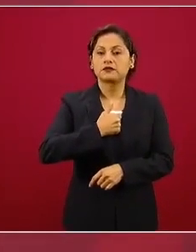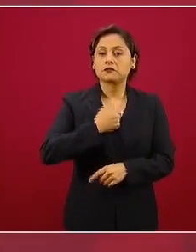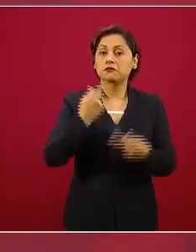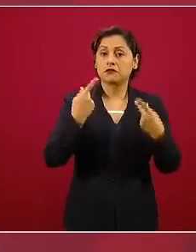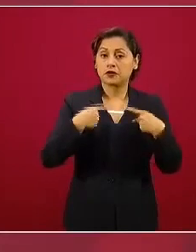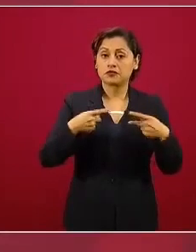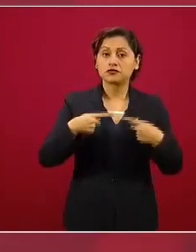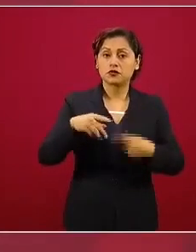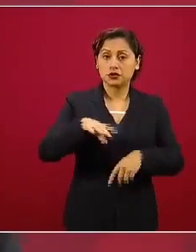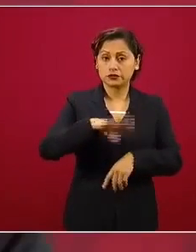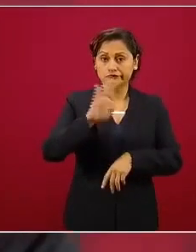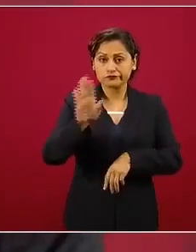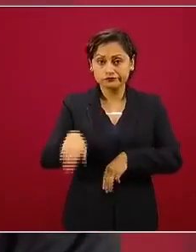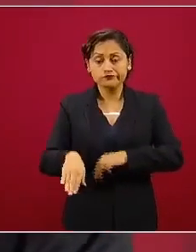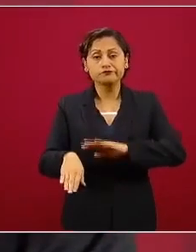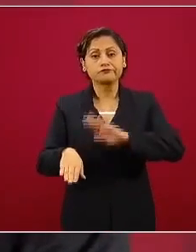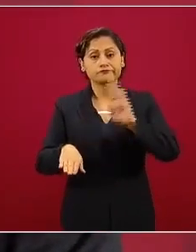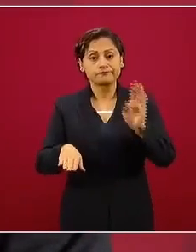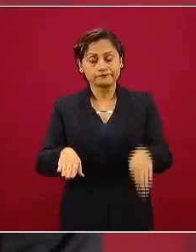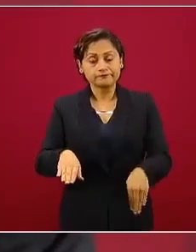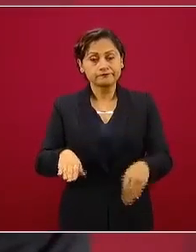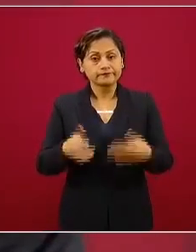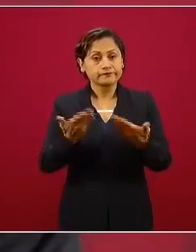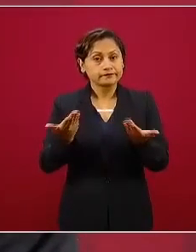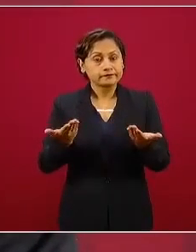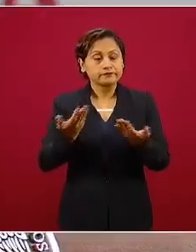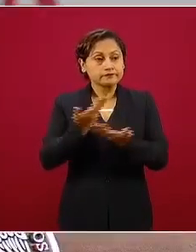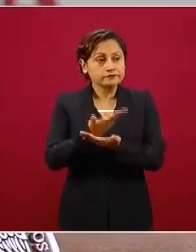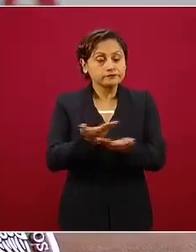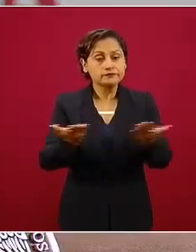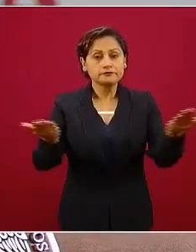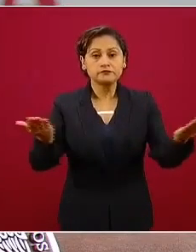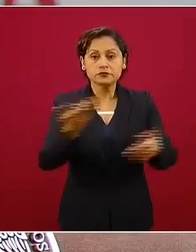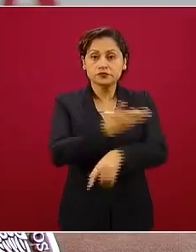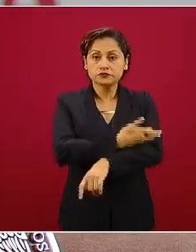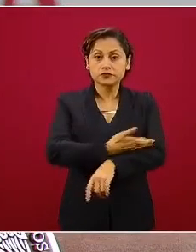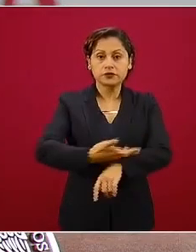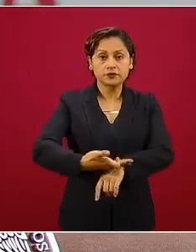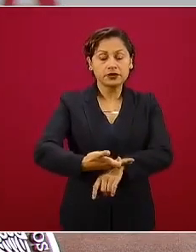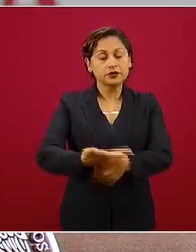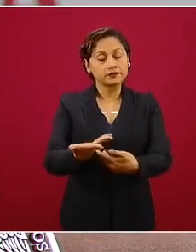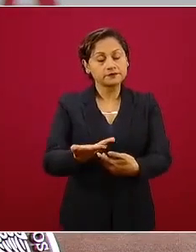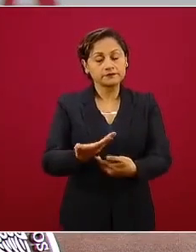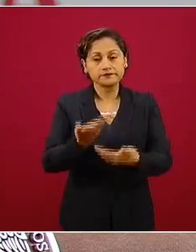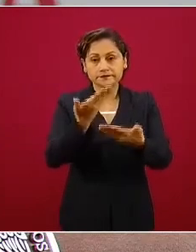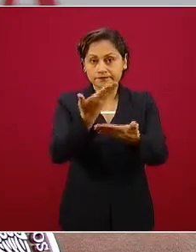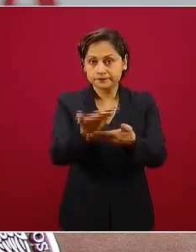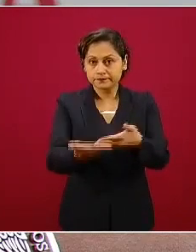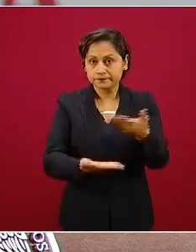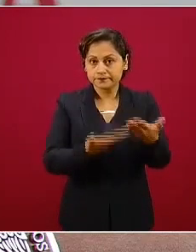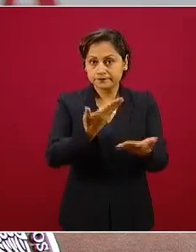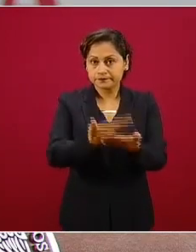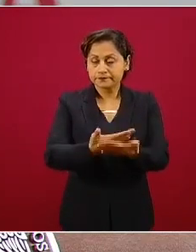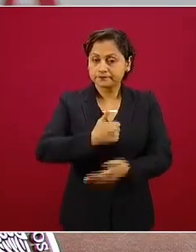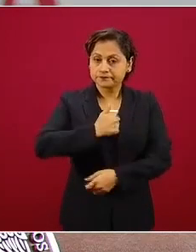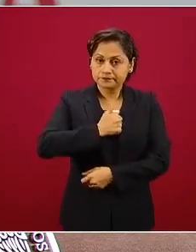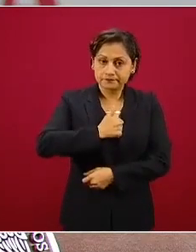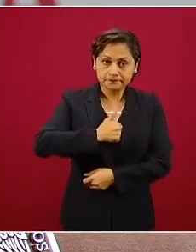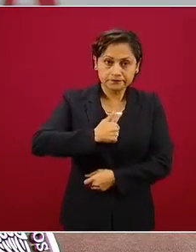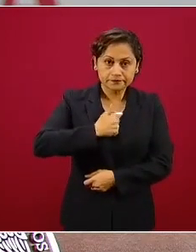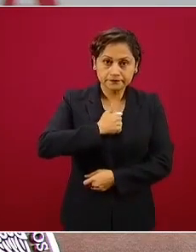nuestro pésame a familiares, porque no es un número